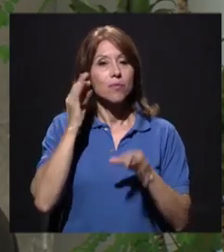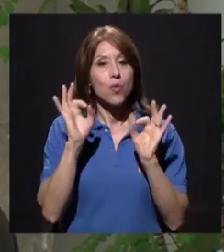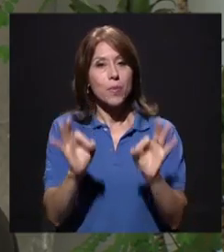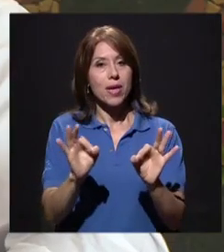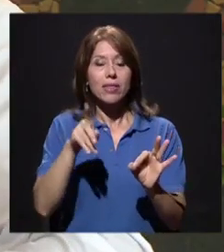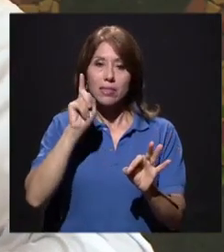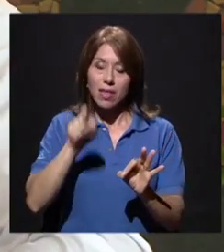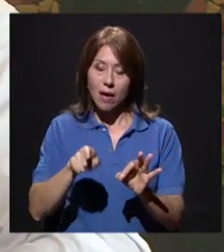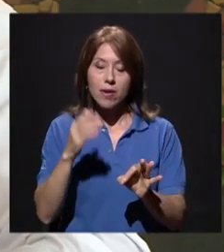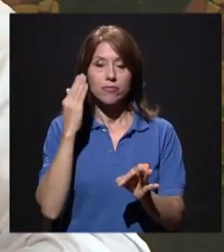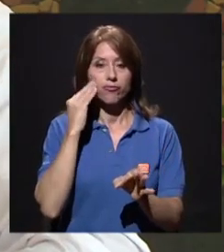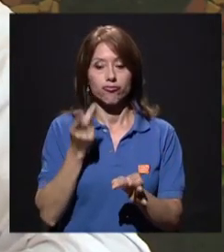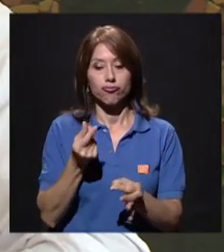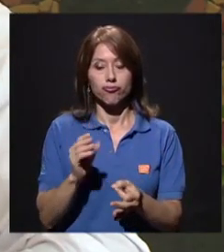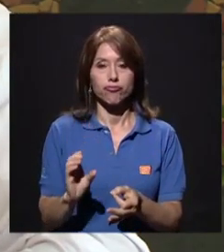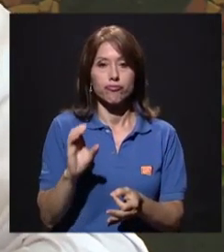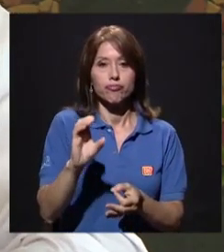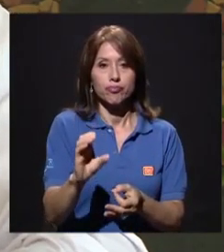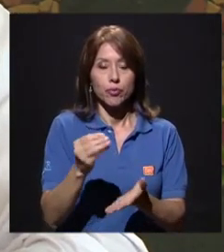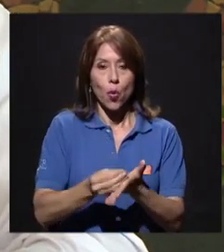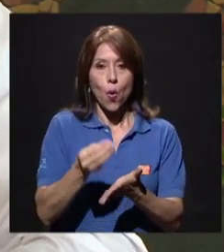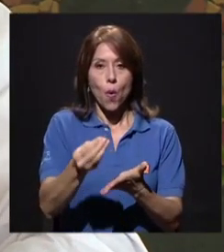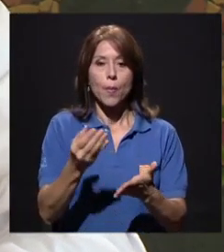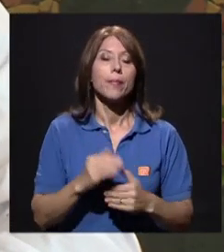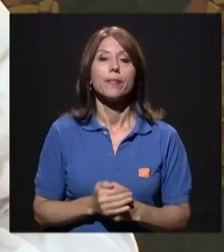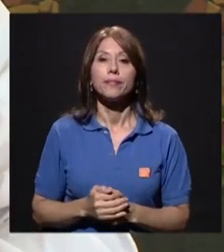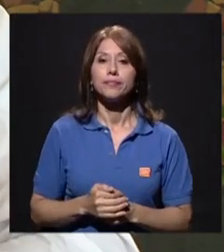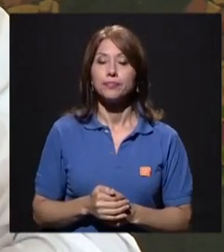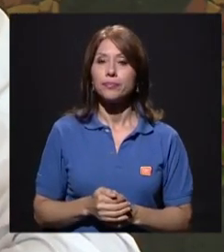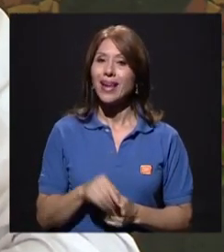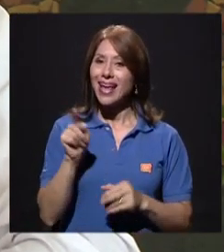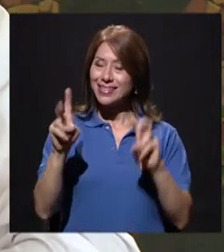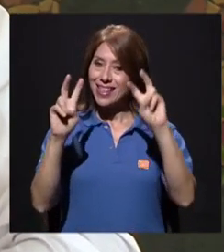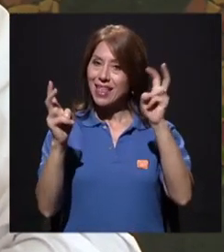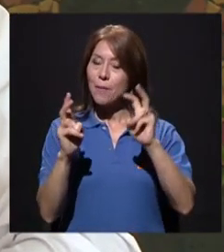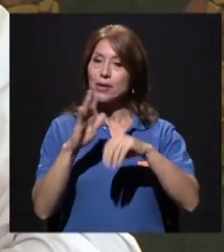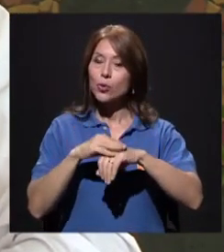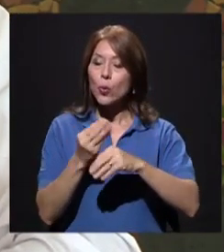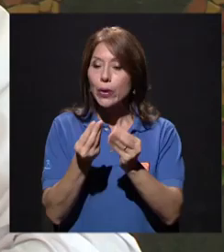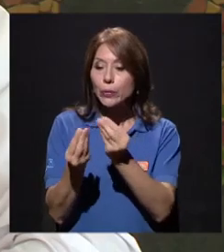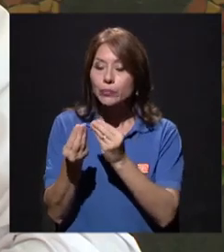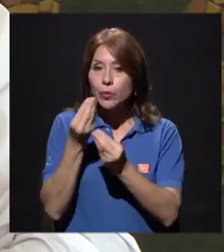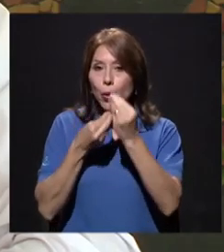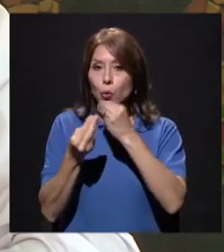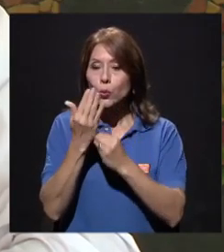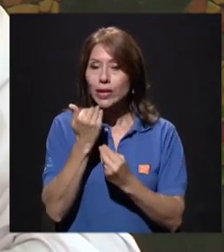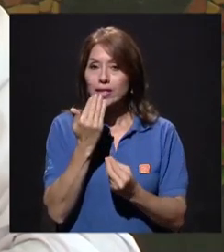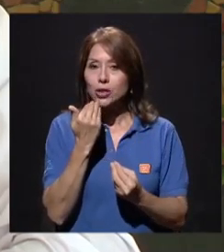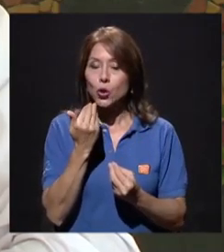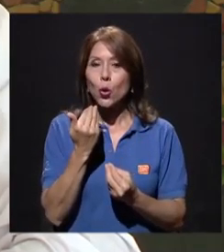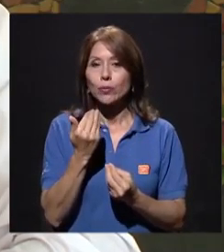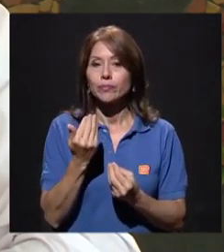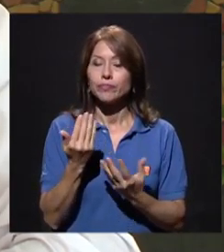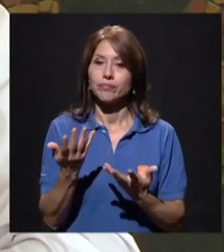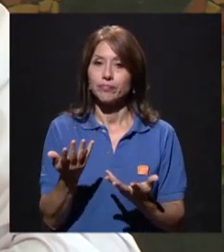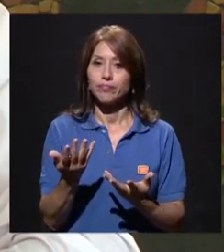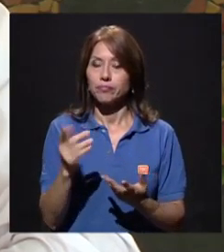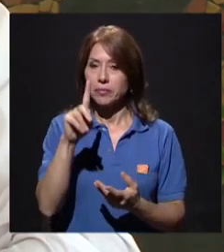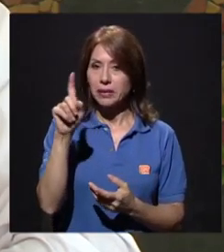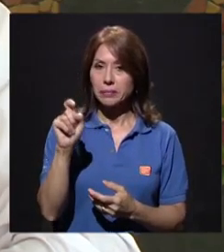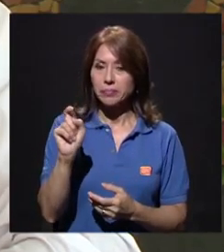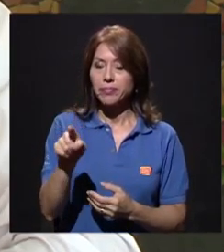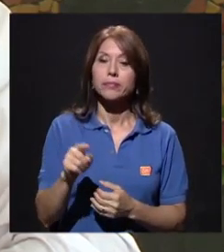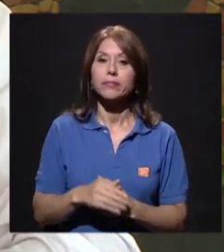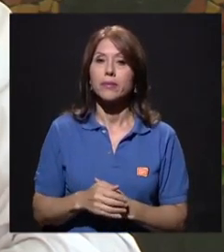Profesor, tal yo quería detenerme en la parte de nutrición. Tal vez un aspecto general. Y es que las personas muchas veces preguntan